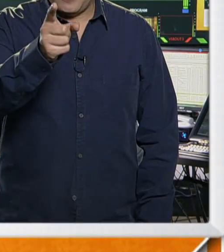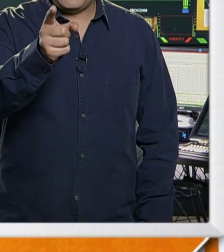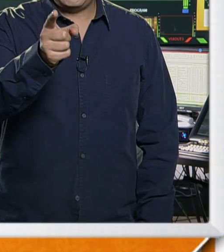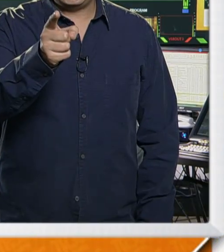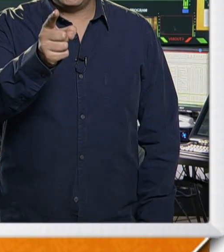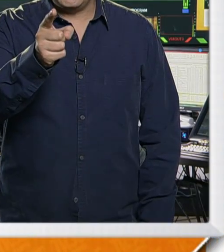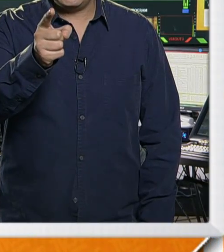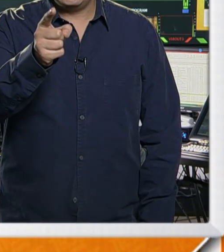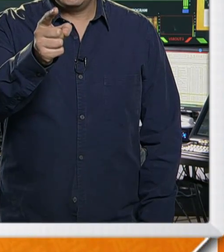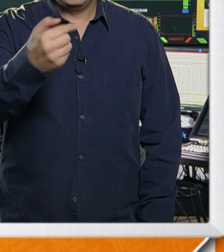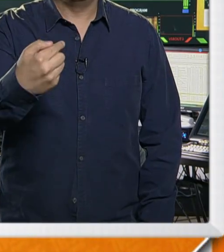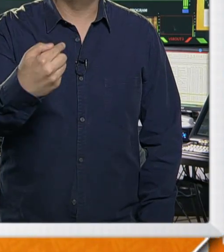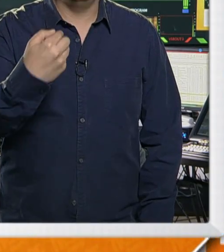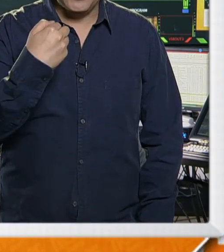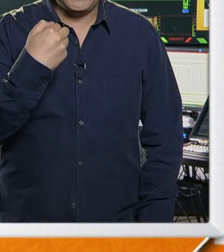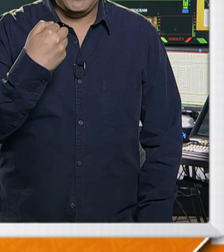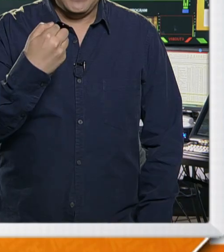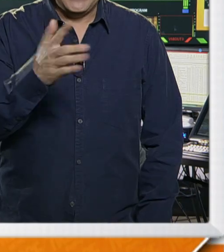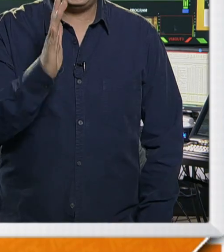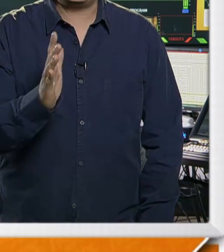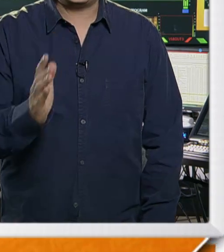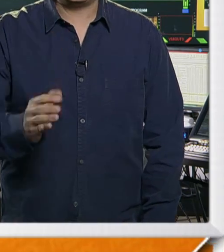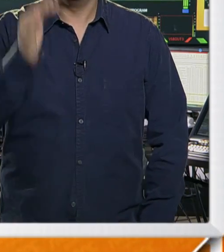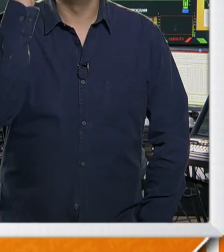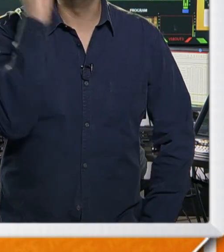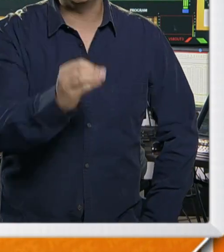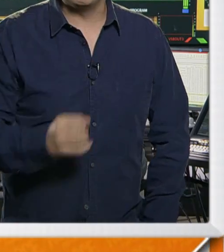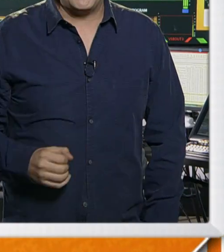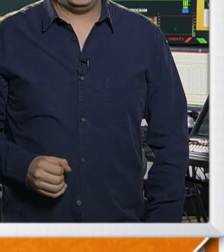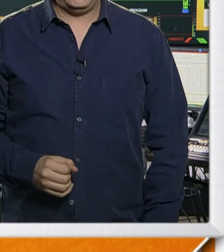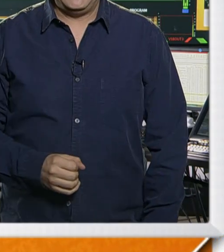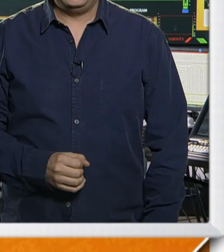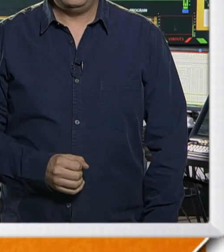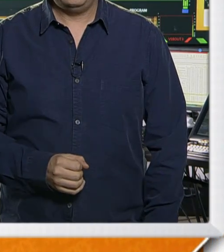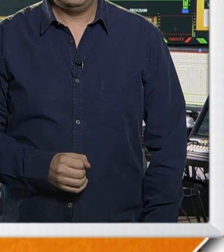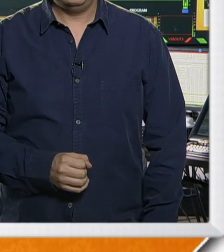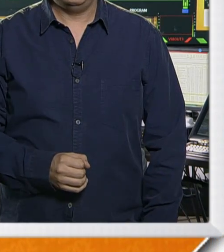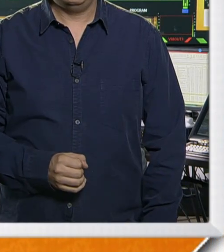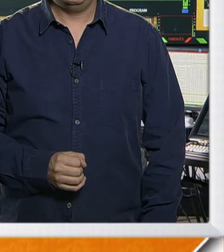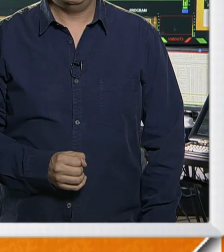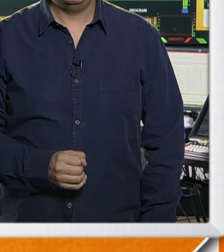¿Usted es amante de Star Wars? Yo sí. Llega a Rogue One.